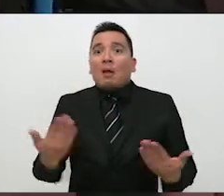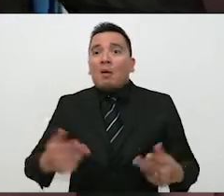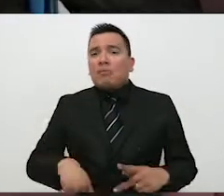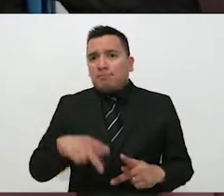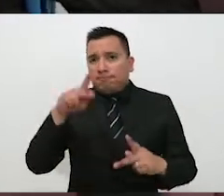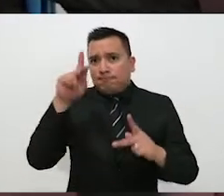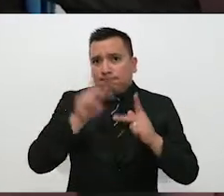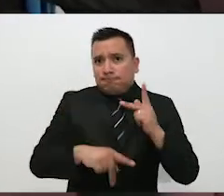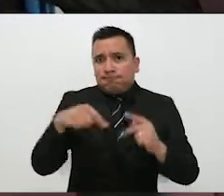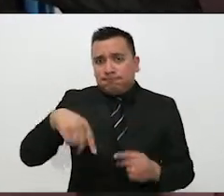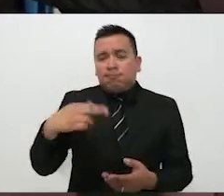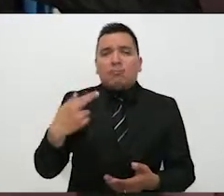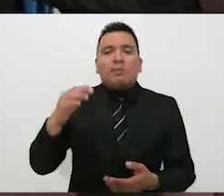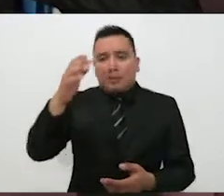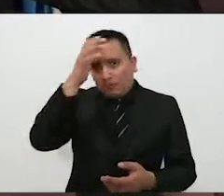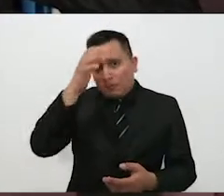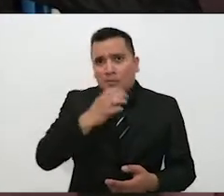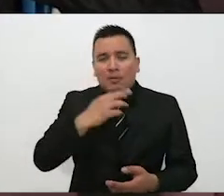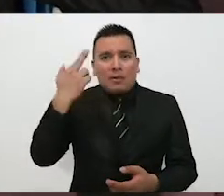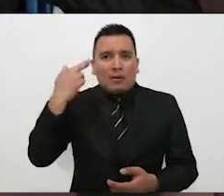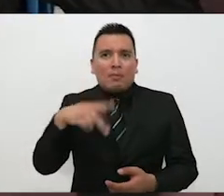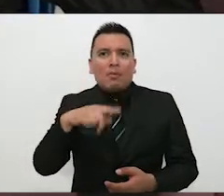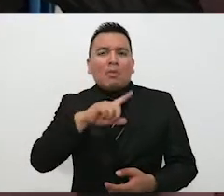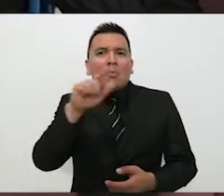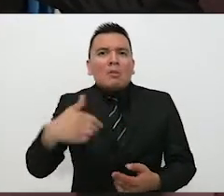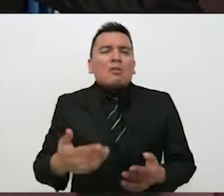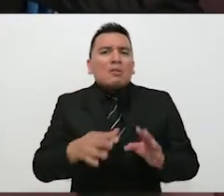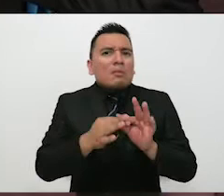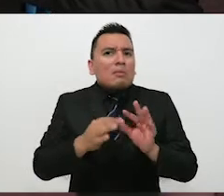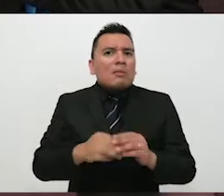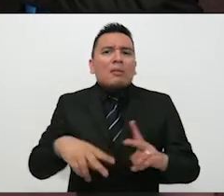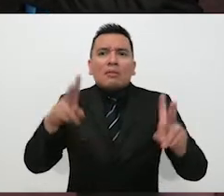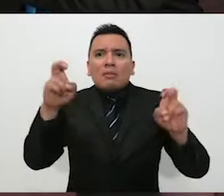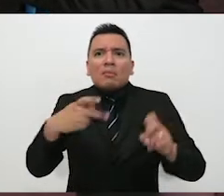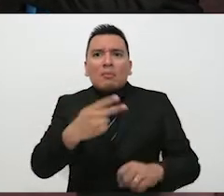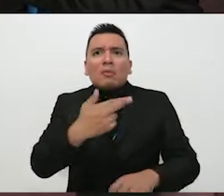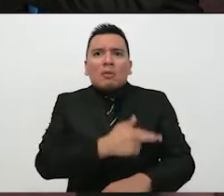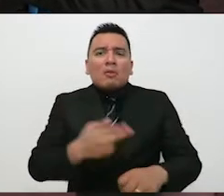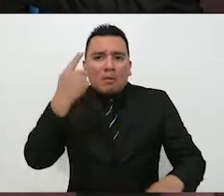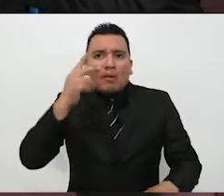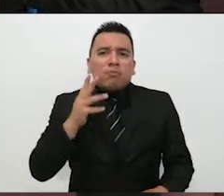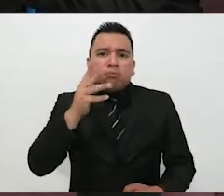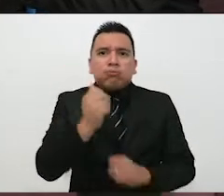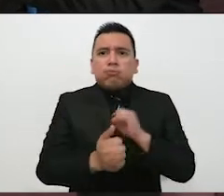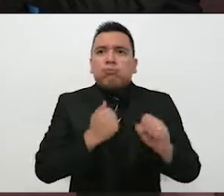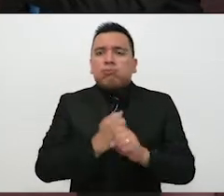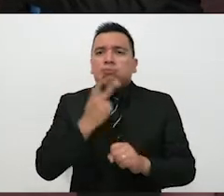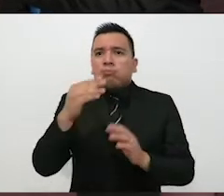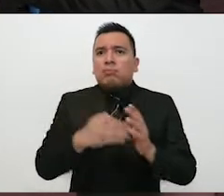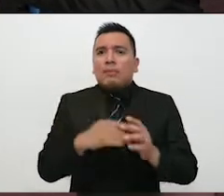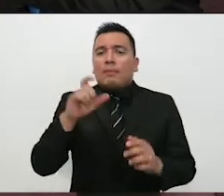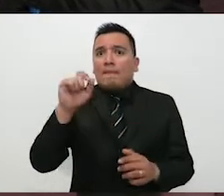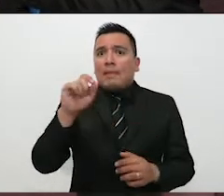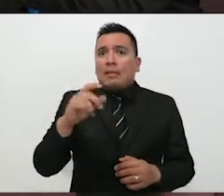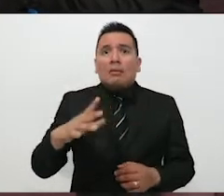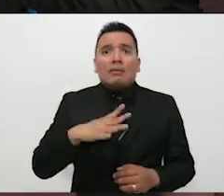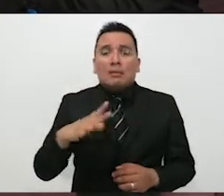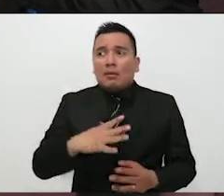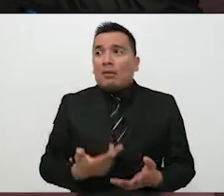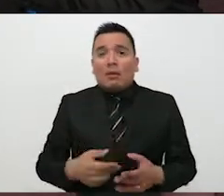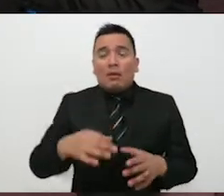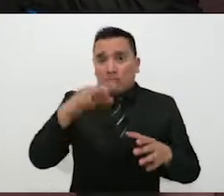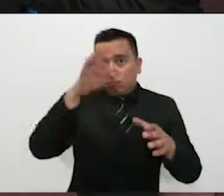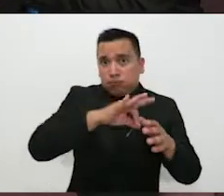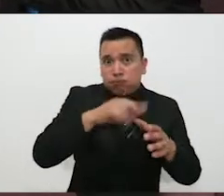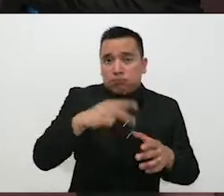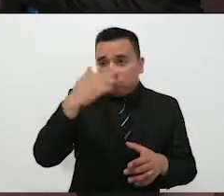Televisión. ¿Qué le parece si al regresar platicamos un poquito de los planes que tienen para el 2020? Hay año electoral, pero sabemos que también hay mucha